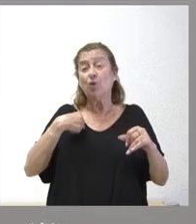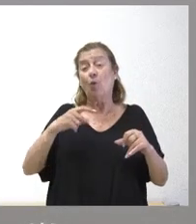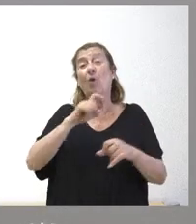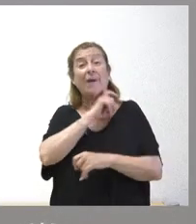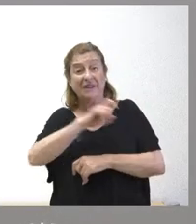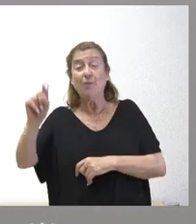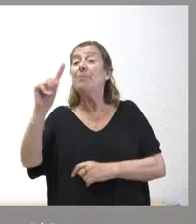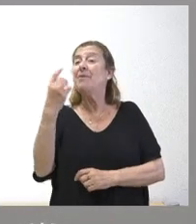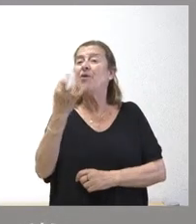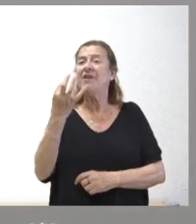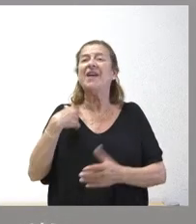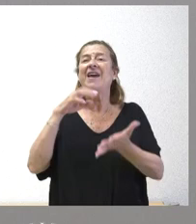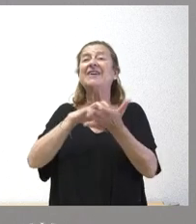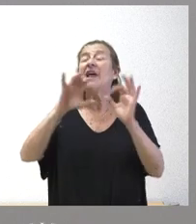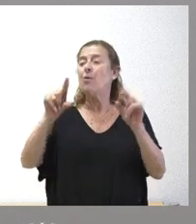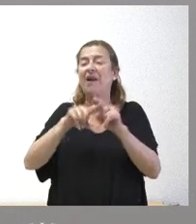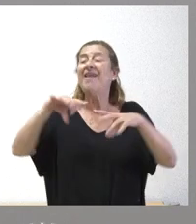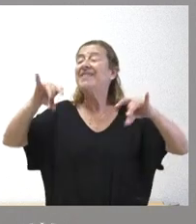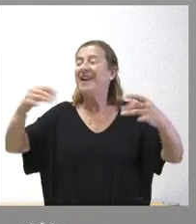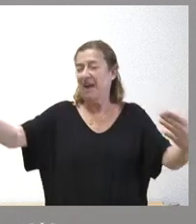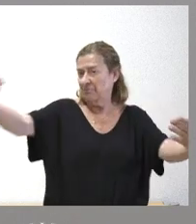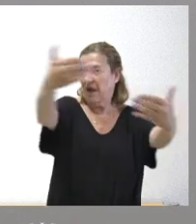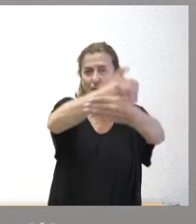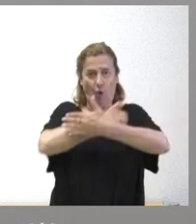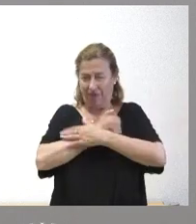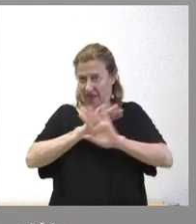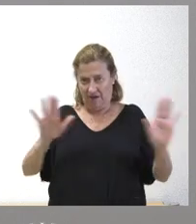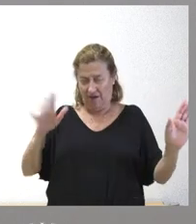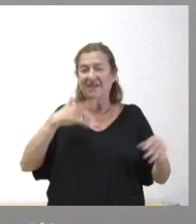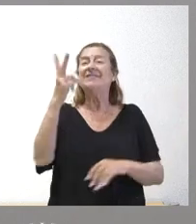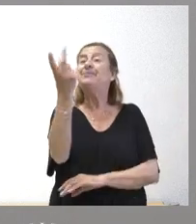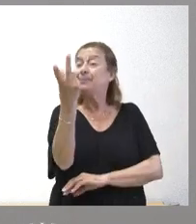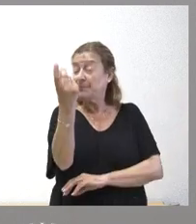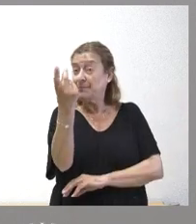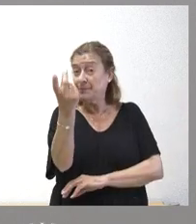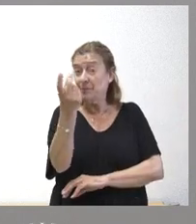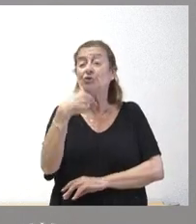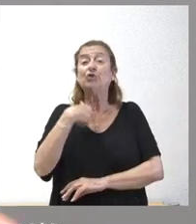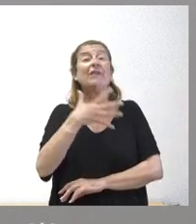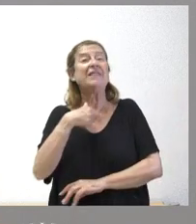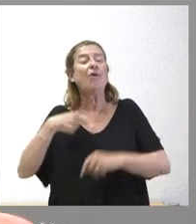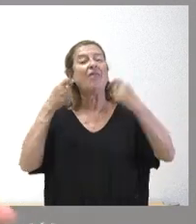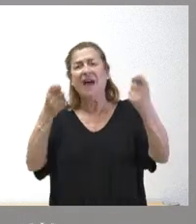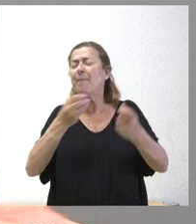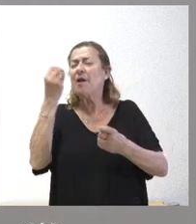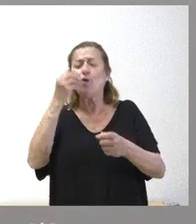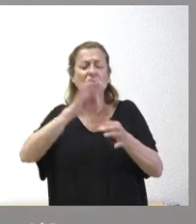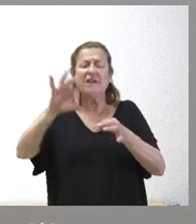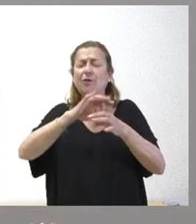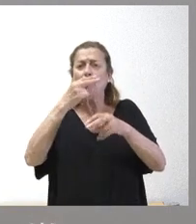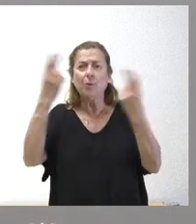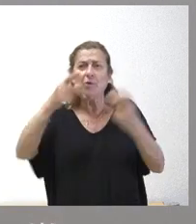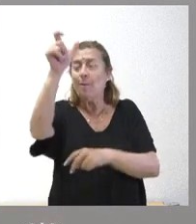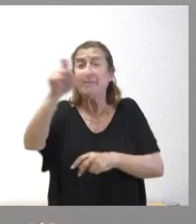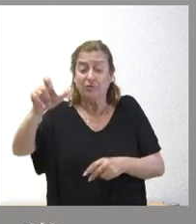primero que Castillo es tierra de acogida en segundo lugar que nosotros queremos dar los mejores servicios públicos a estas personas el